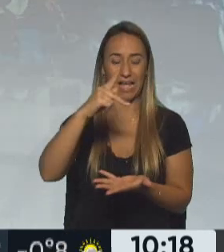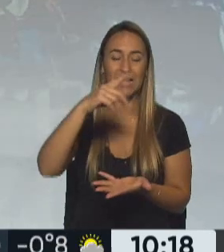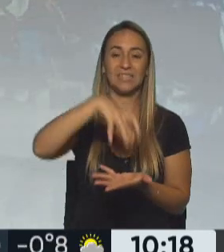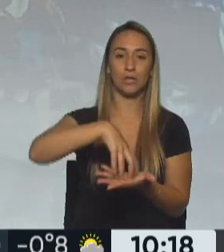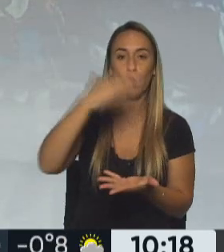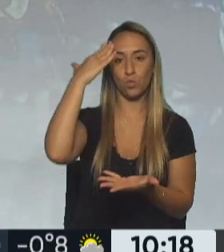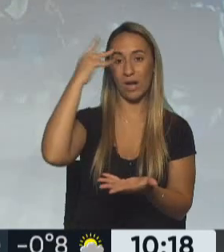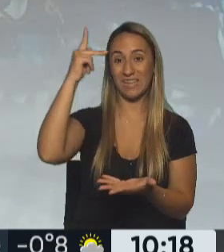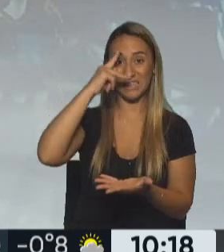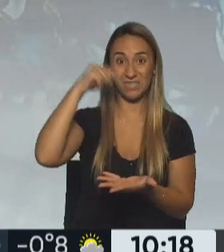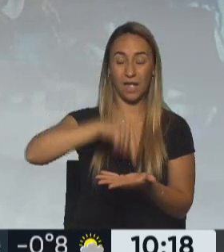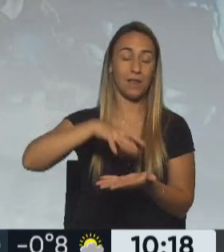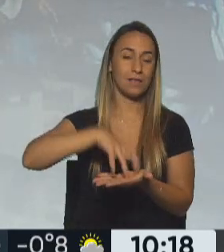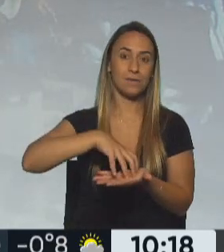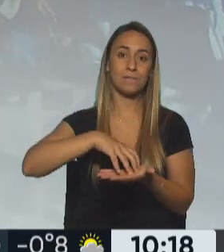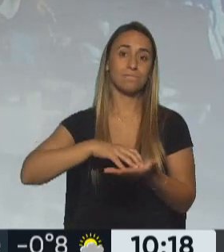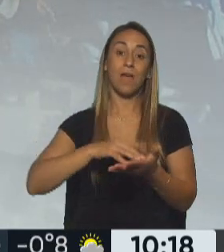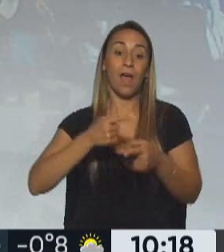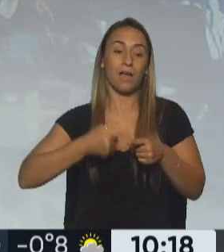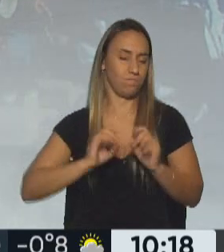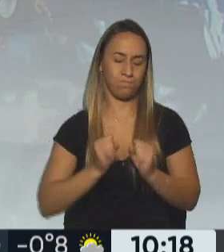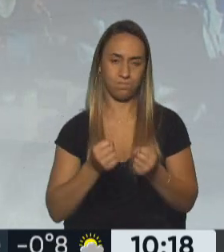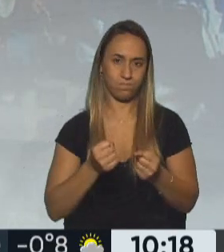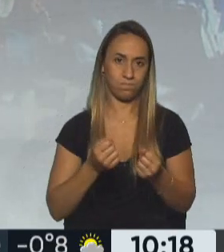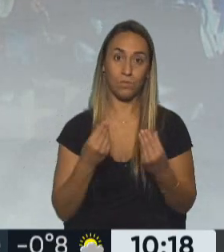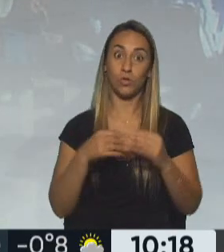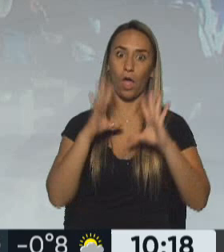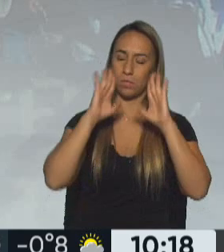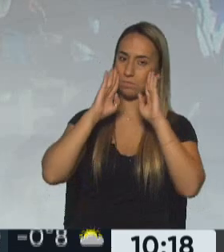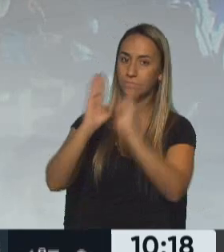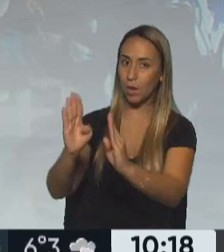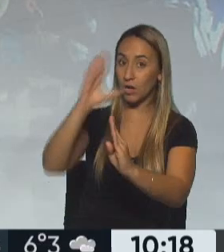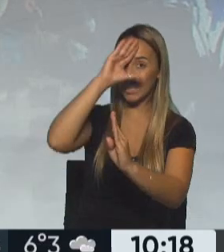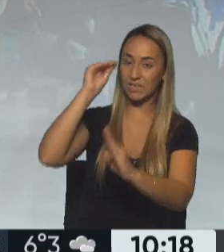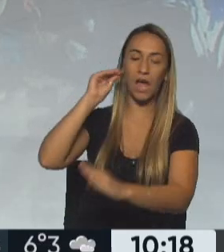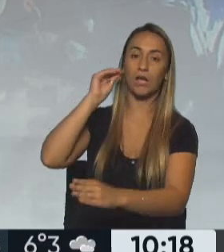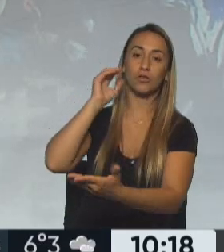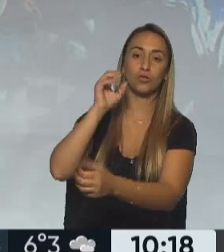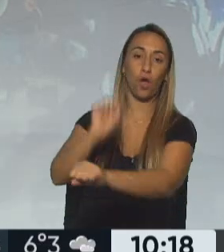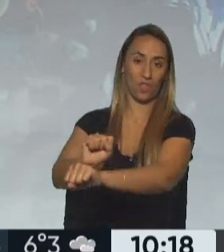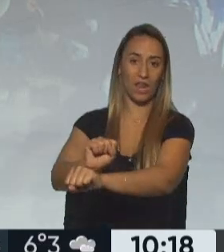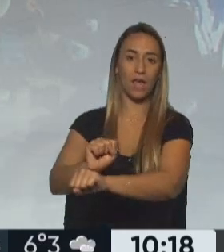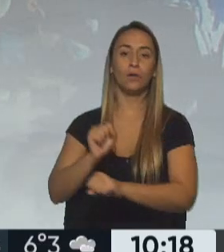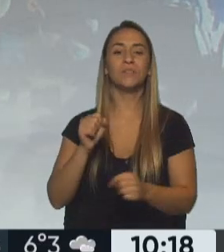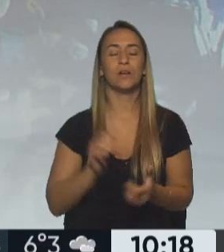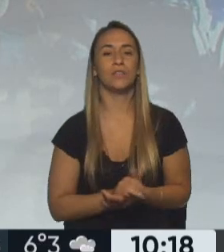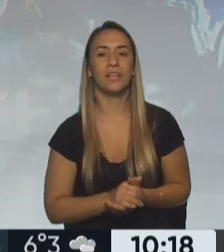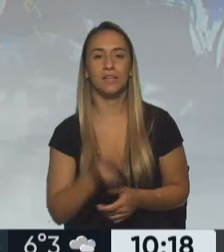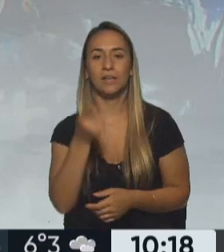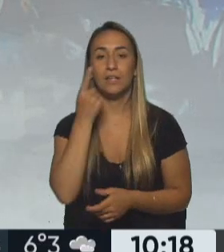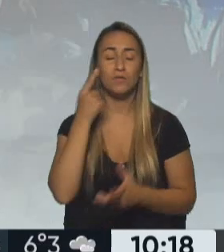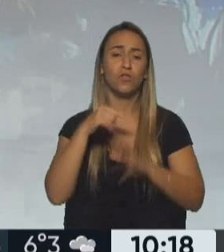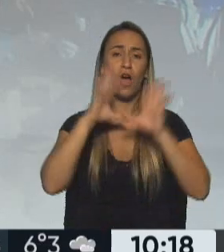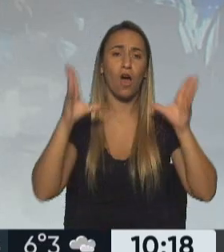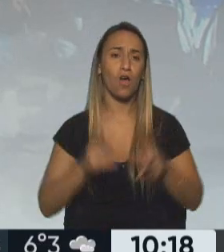expectativa depositada en Cristina Fernández de Kirchner, condenada y bueno, la primera aparición después de, claro, el apoyo recibido por